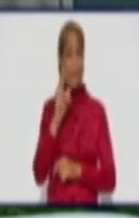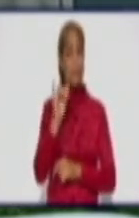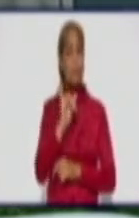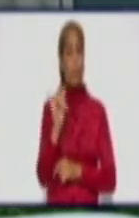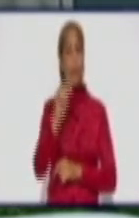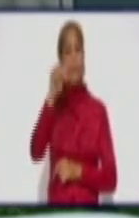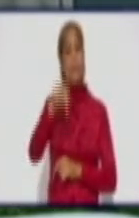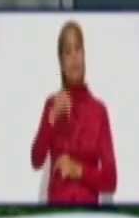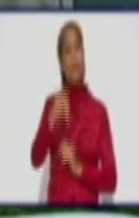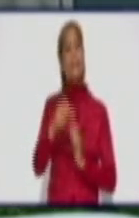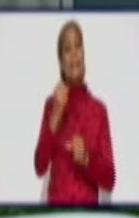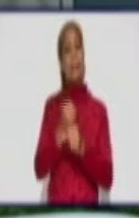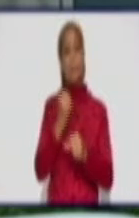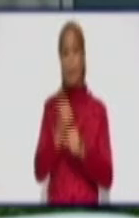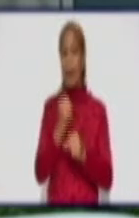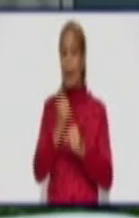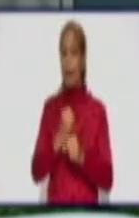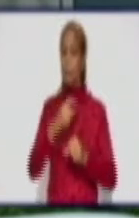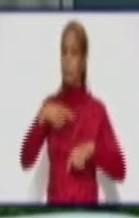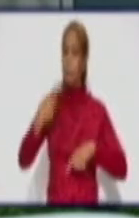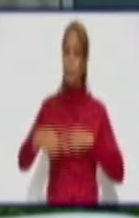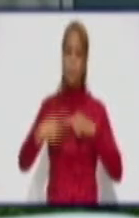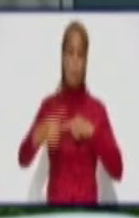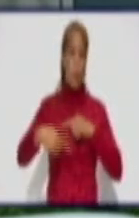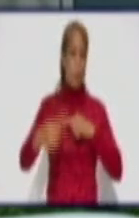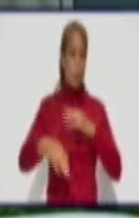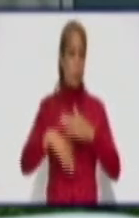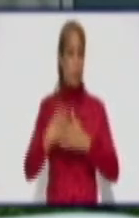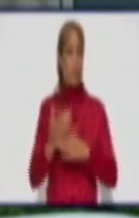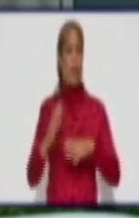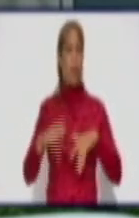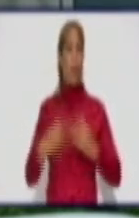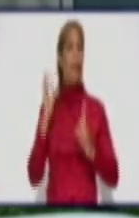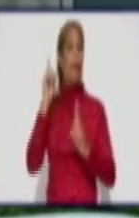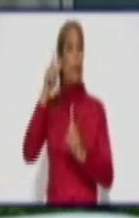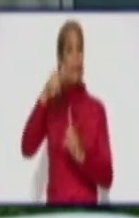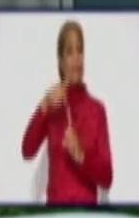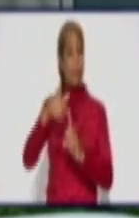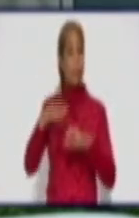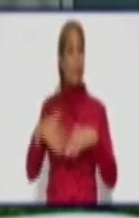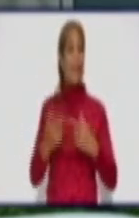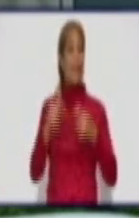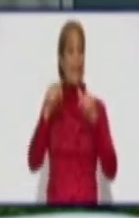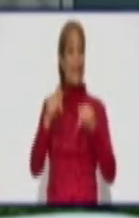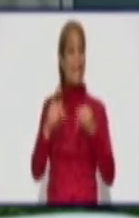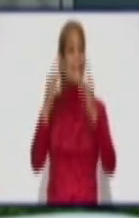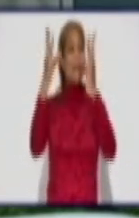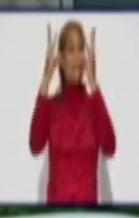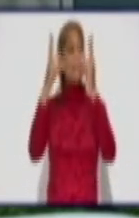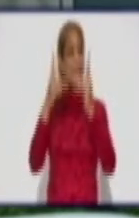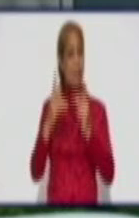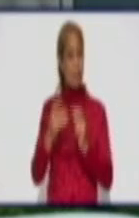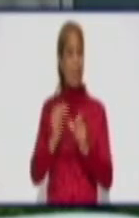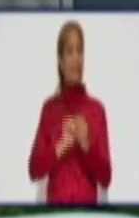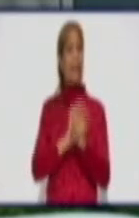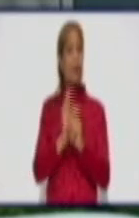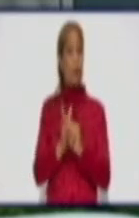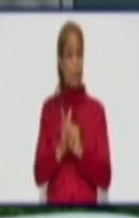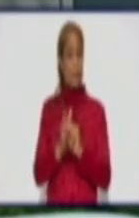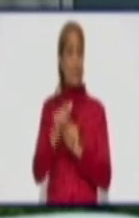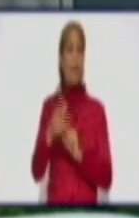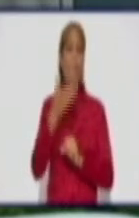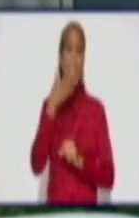sostenida en el territorio con el objetivo de que esas cifras mejoren. Estamos hablando de que hoy en 12 de los 13